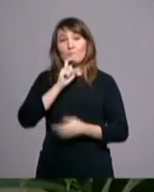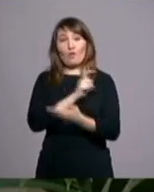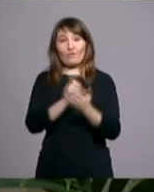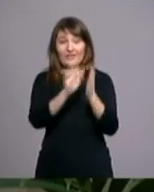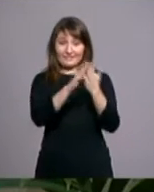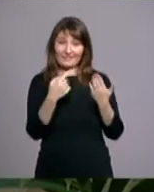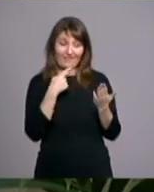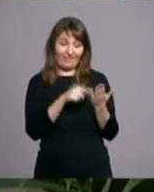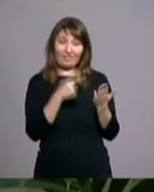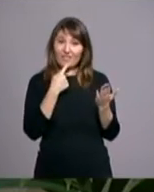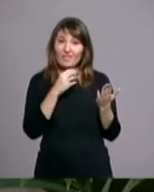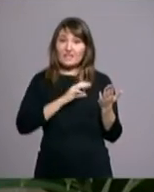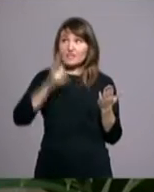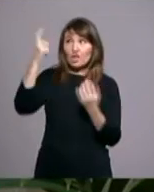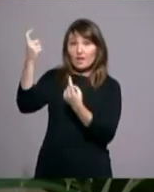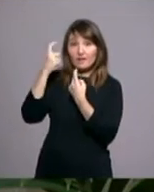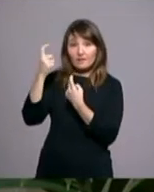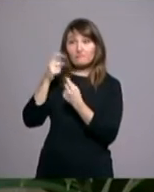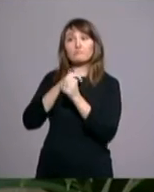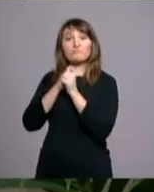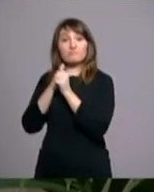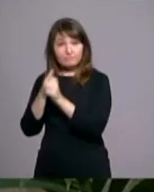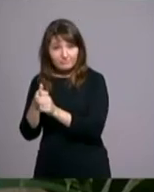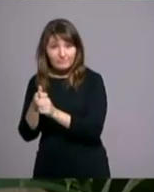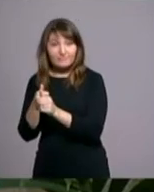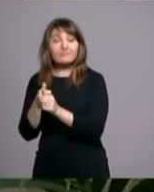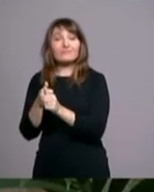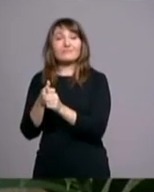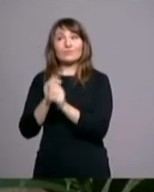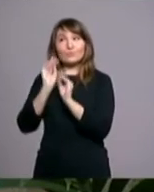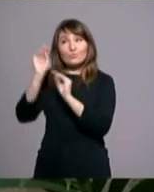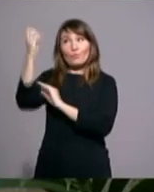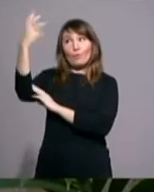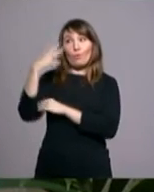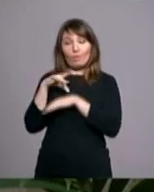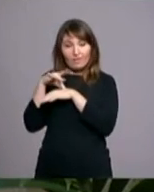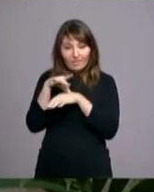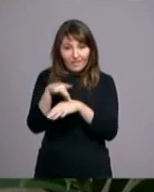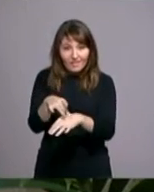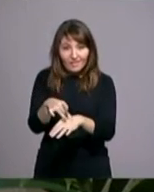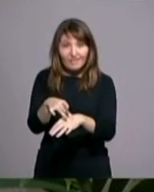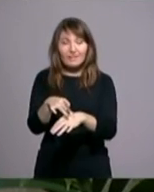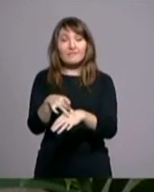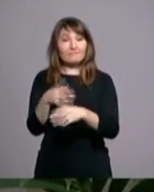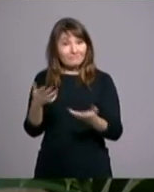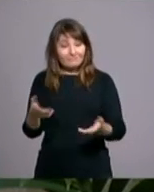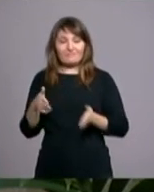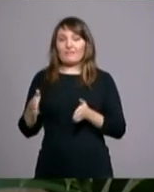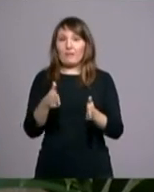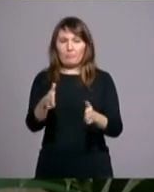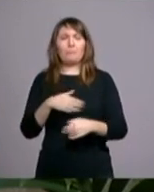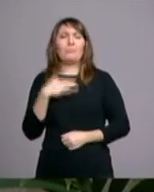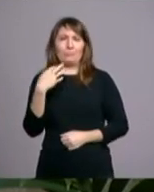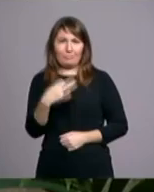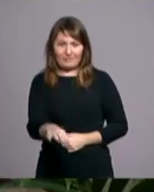instruidos por el Señor, instruidos por su luz, haremos posible